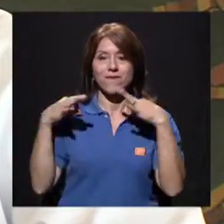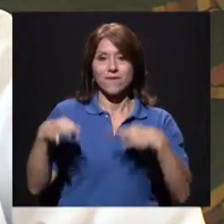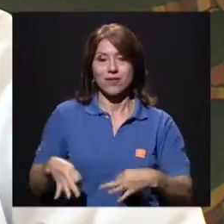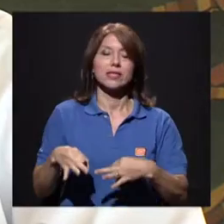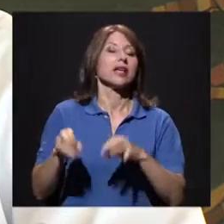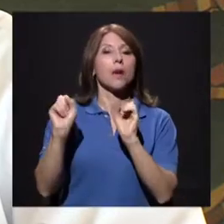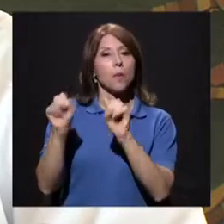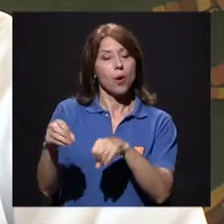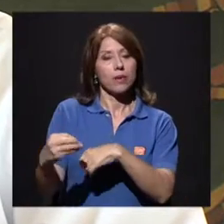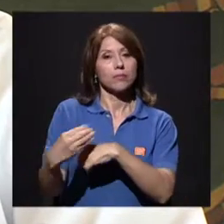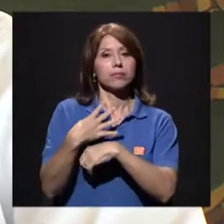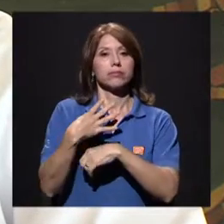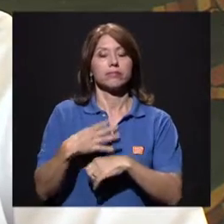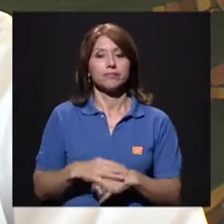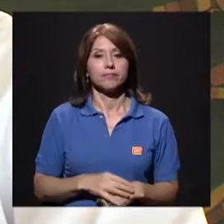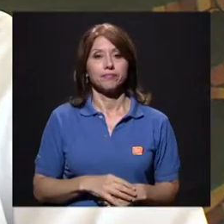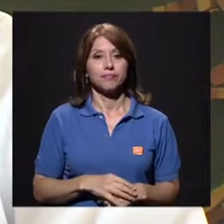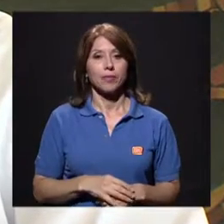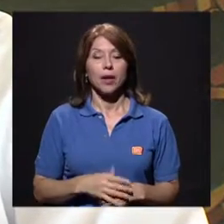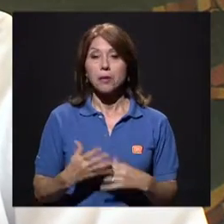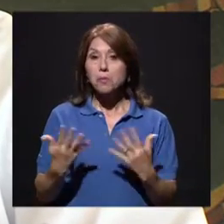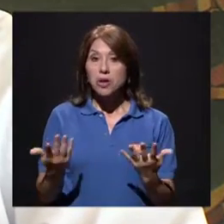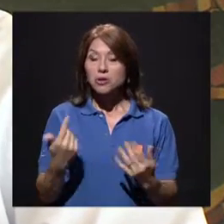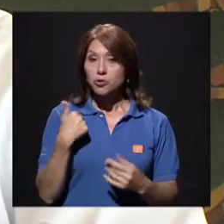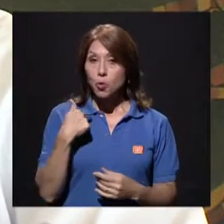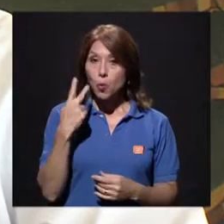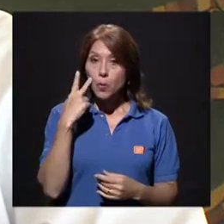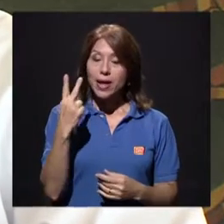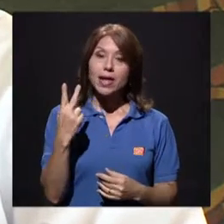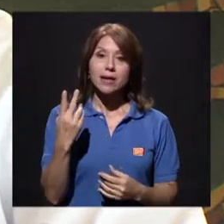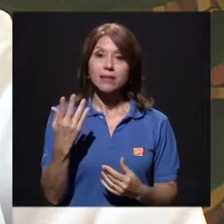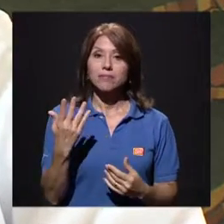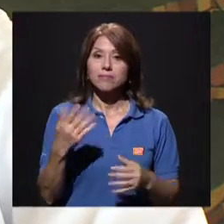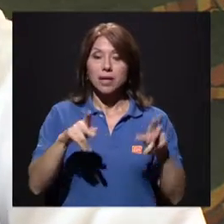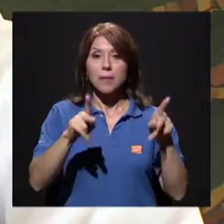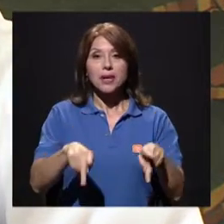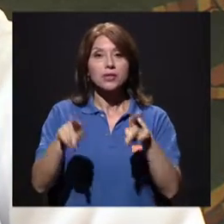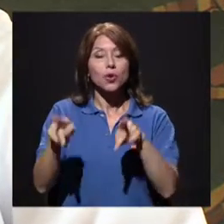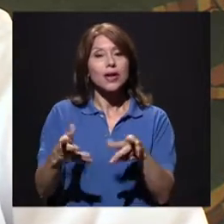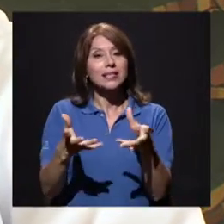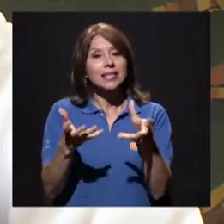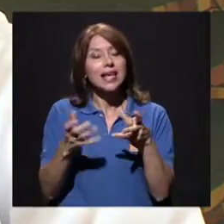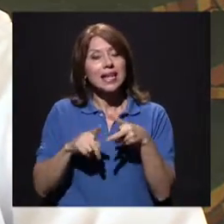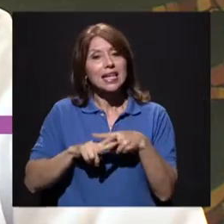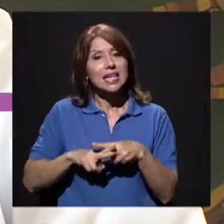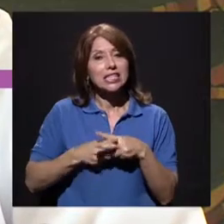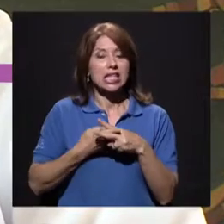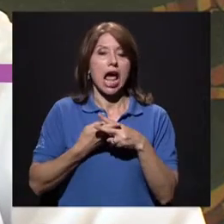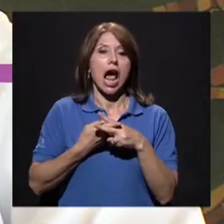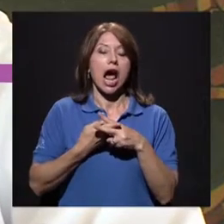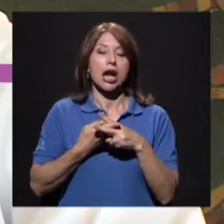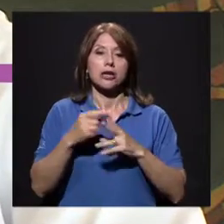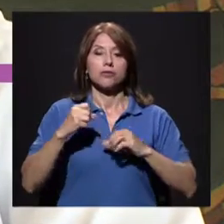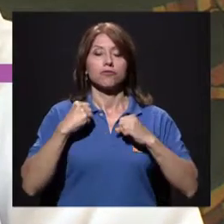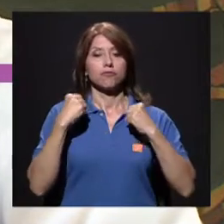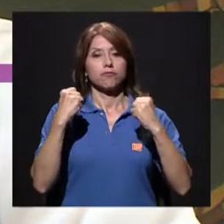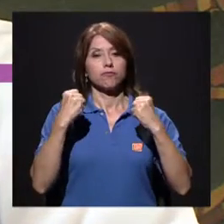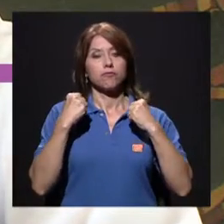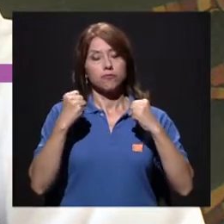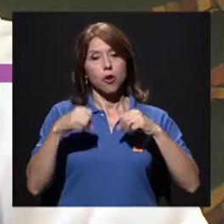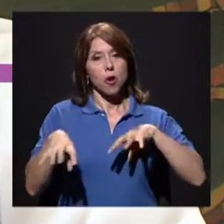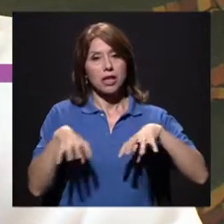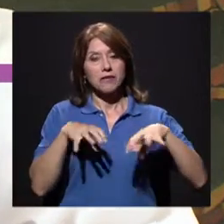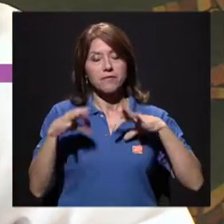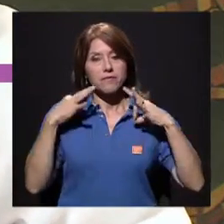práctica ve muy frecuentemente que las personas, pues, quieren iniciar a caminar o a correr. Y como decimos